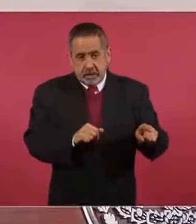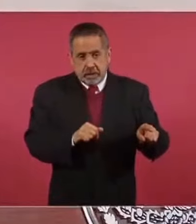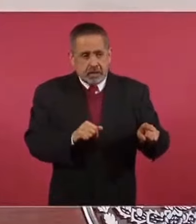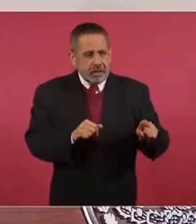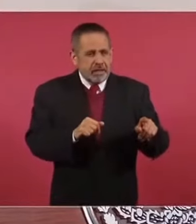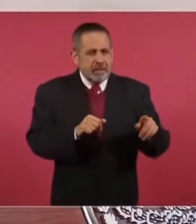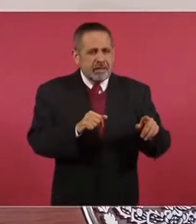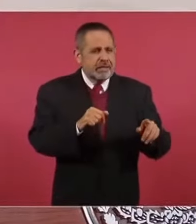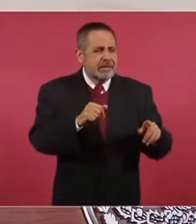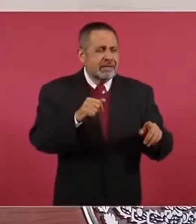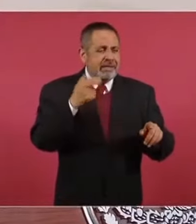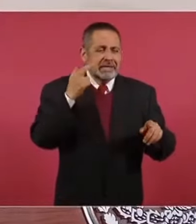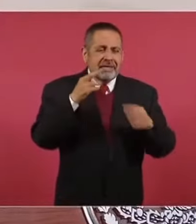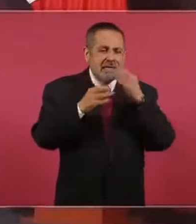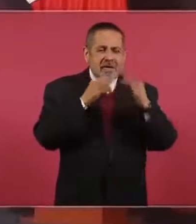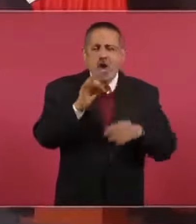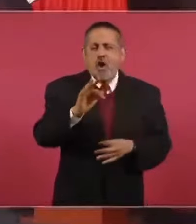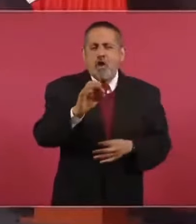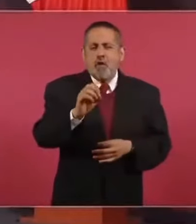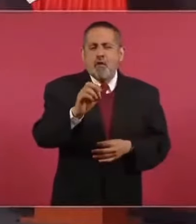Fórmula. ¿Qué esos están?